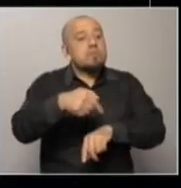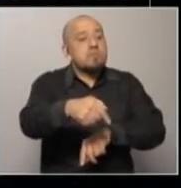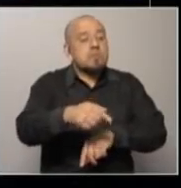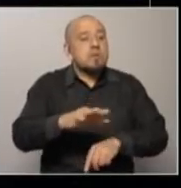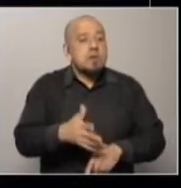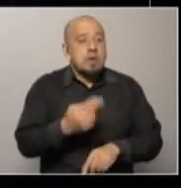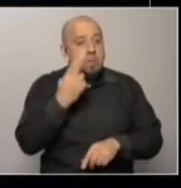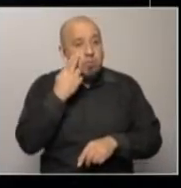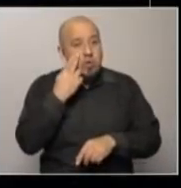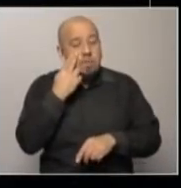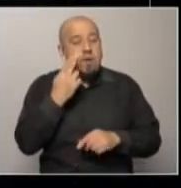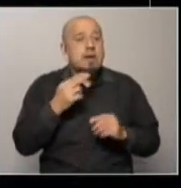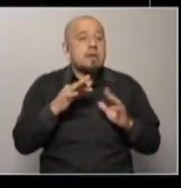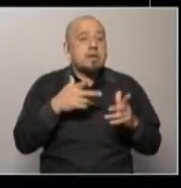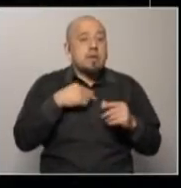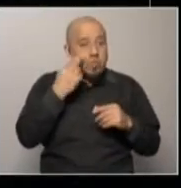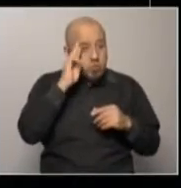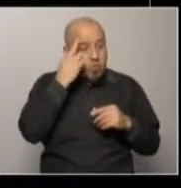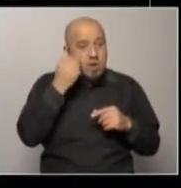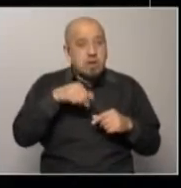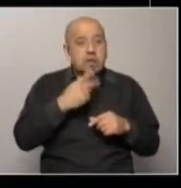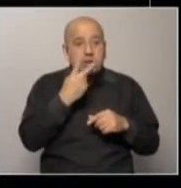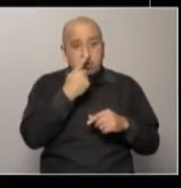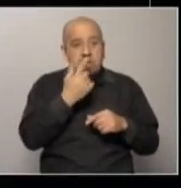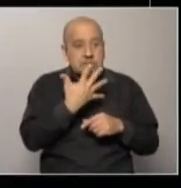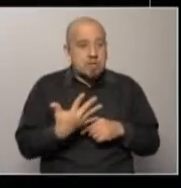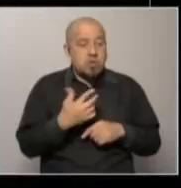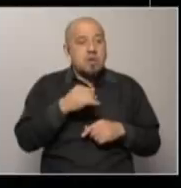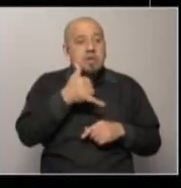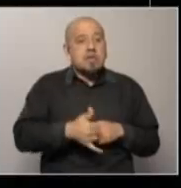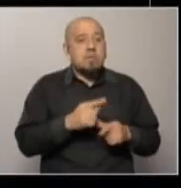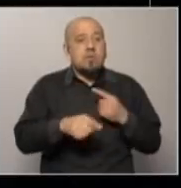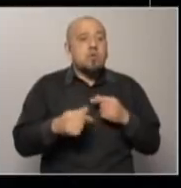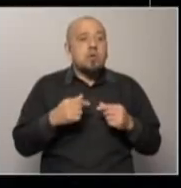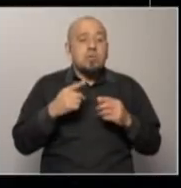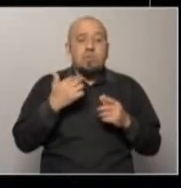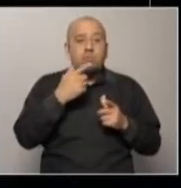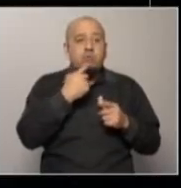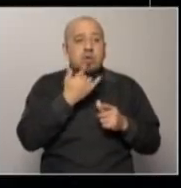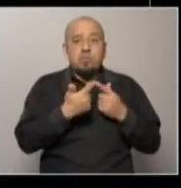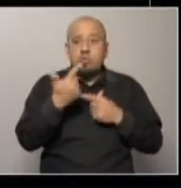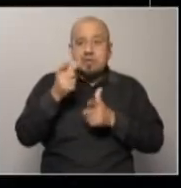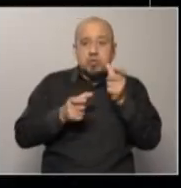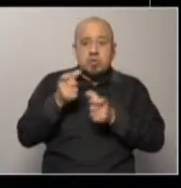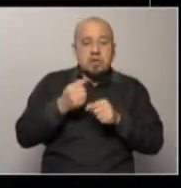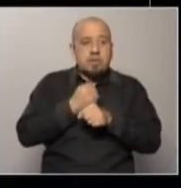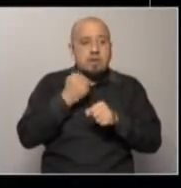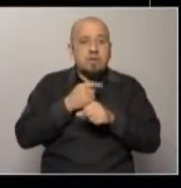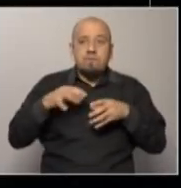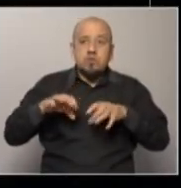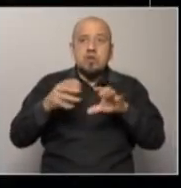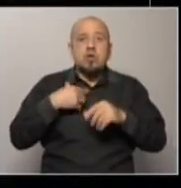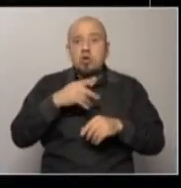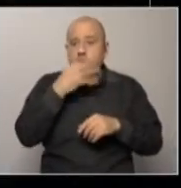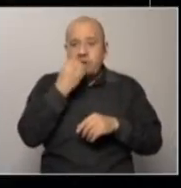es el problema de puesta a punto que Uruguay tuvo que hacer a partir de 2005 muchas capacidades teníamos generaciones enteras de funcionarios que habían desaparecido se habían ido los